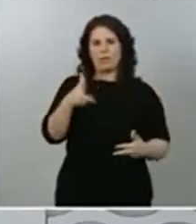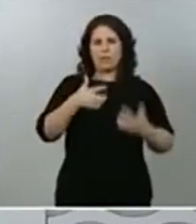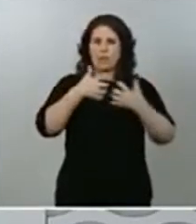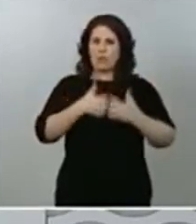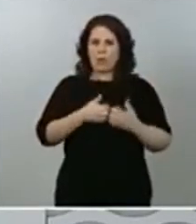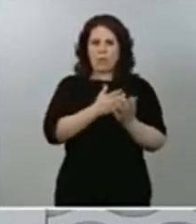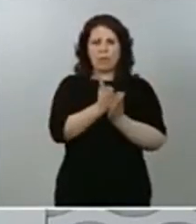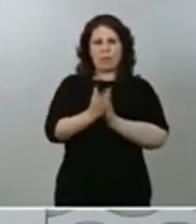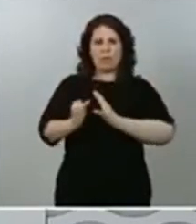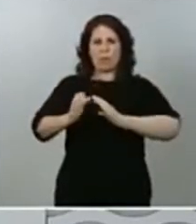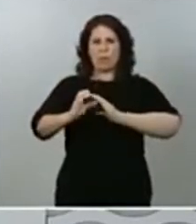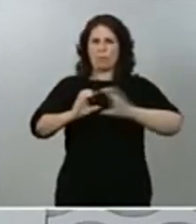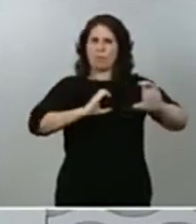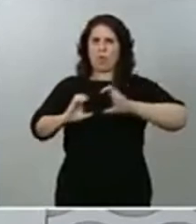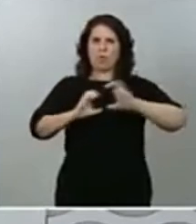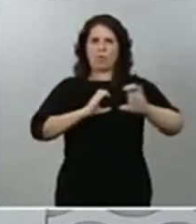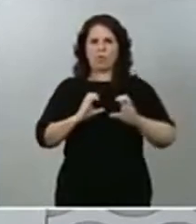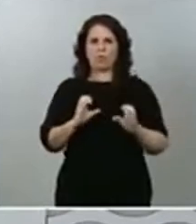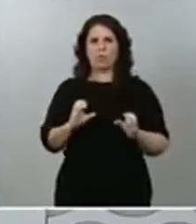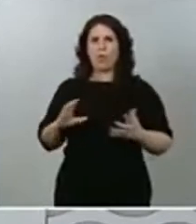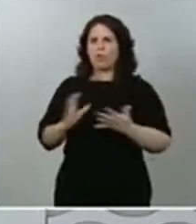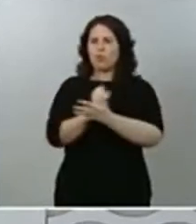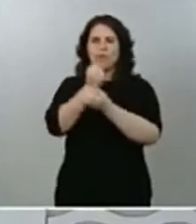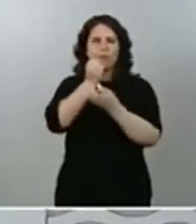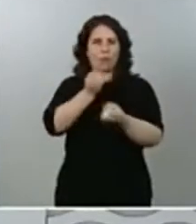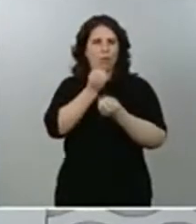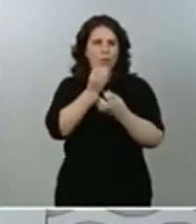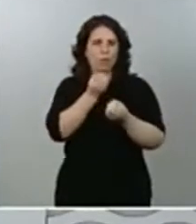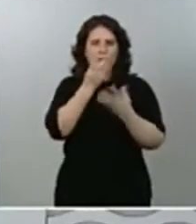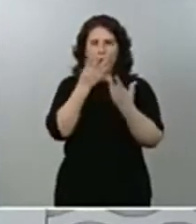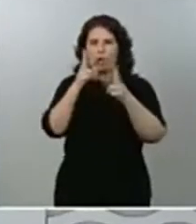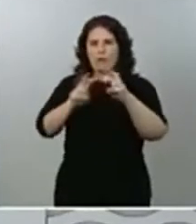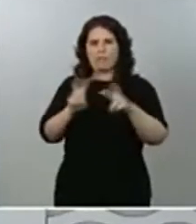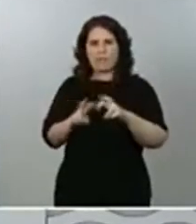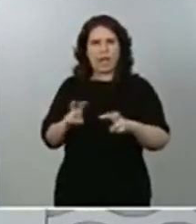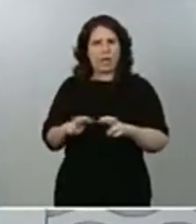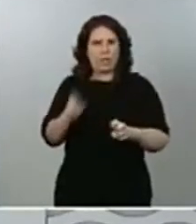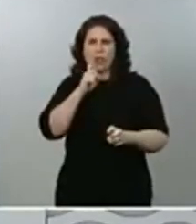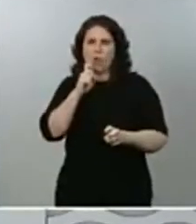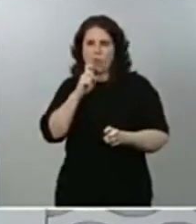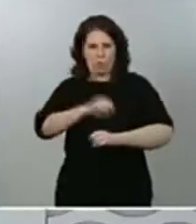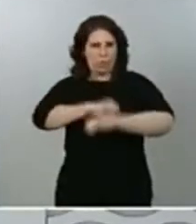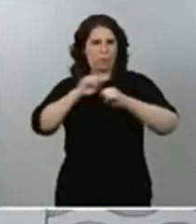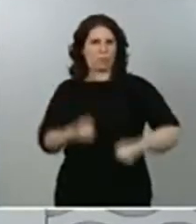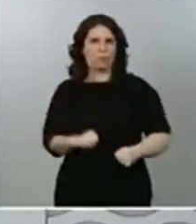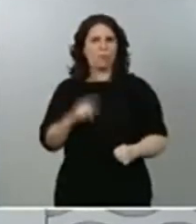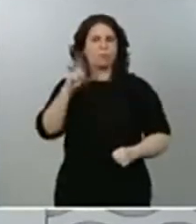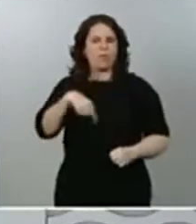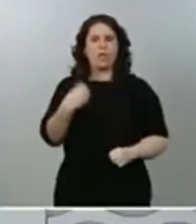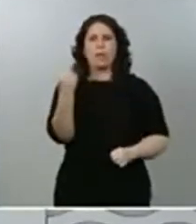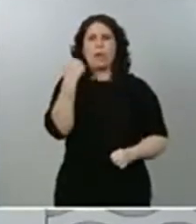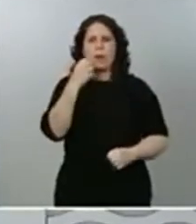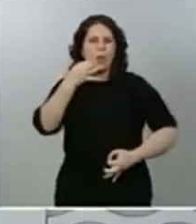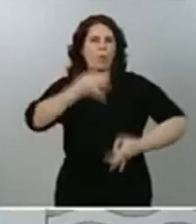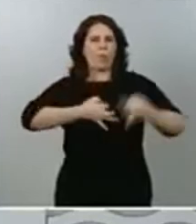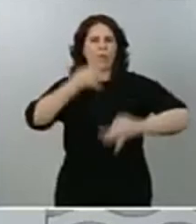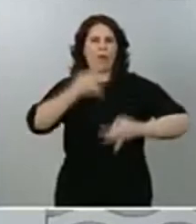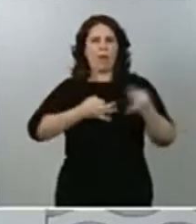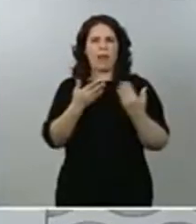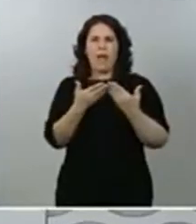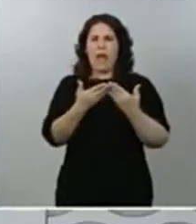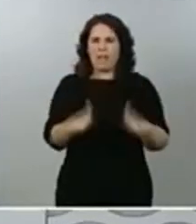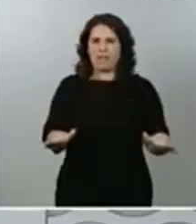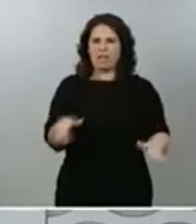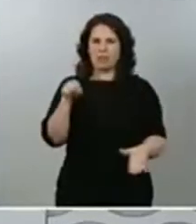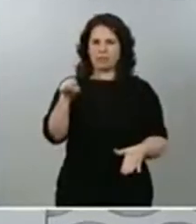haciéndose eco de toda la información que se está investigando y, por otra parte, con un Poder Judicial que mantiene abiertas esas líneas